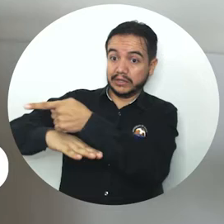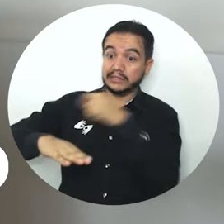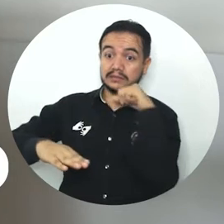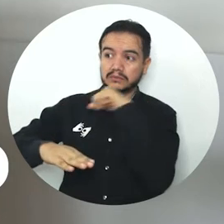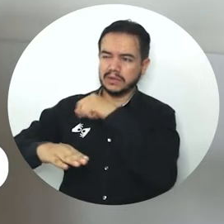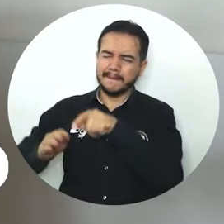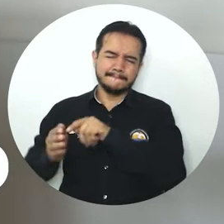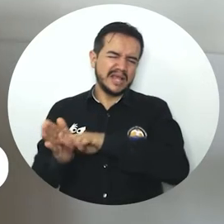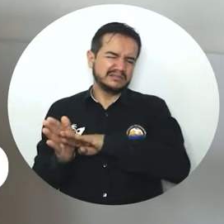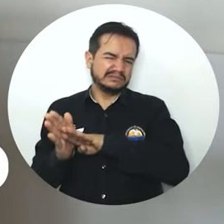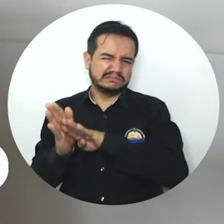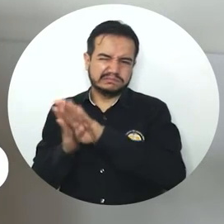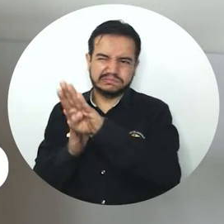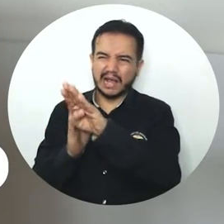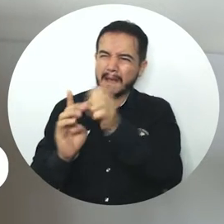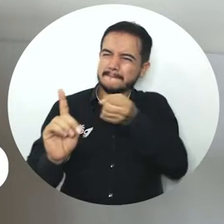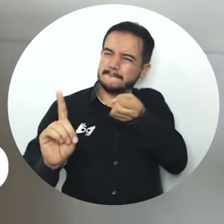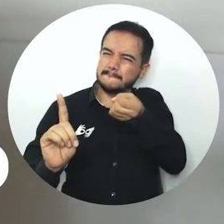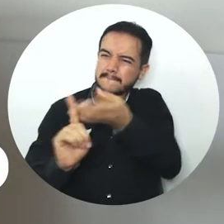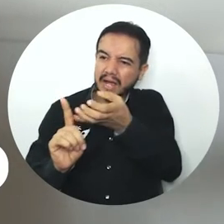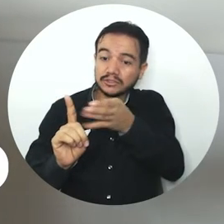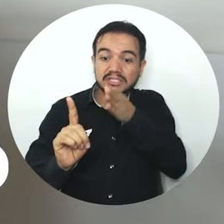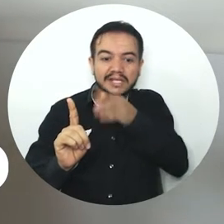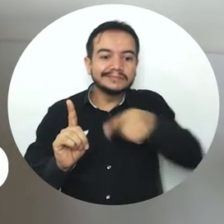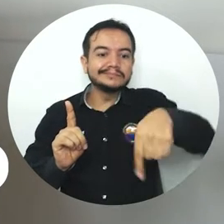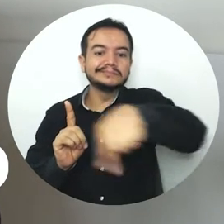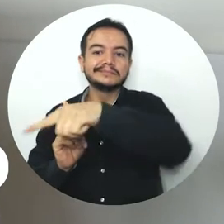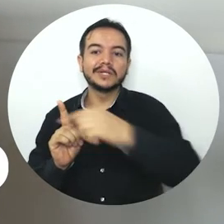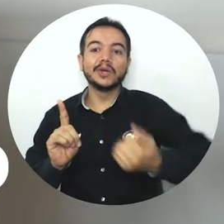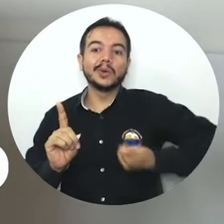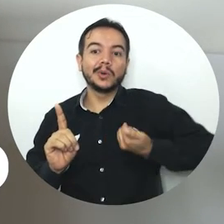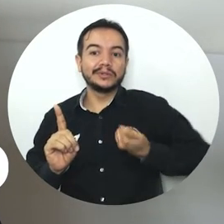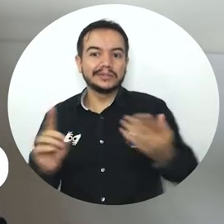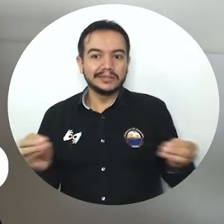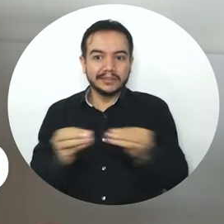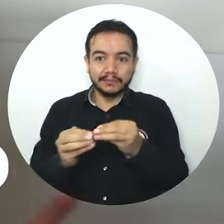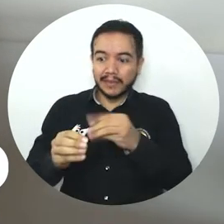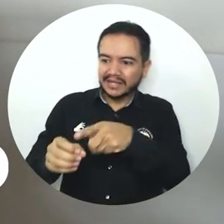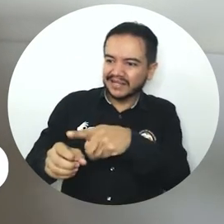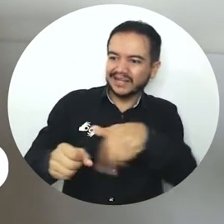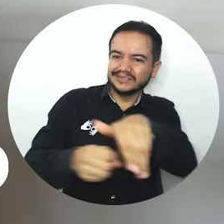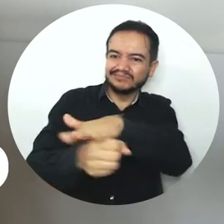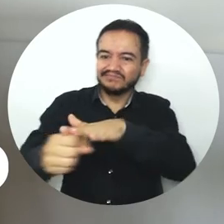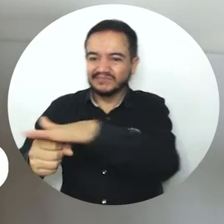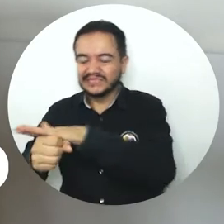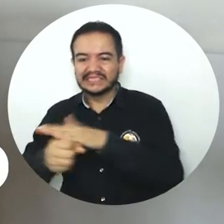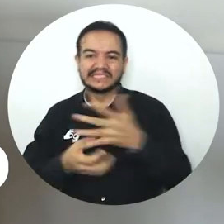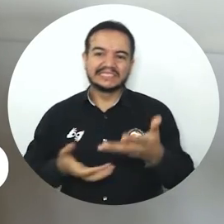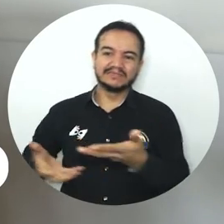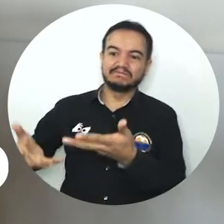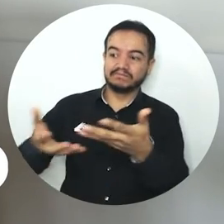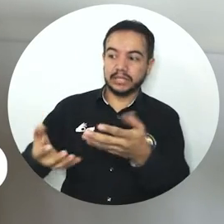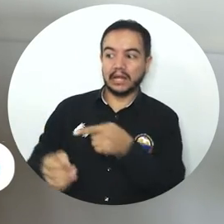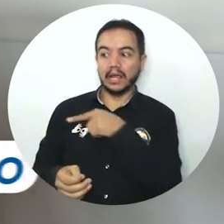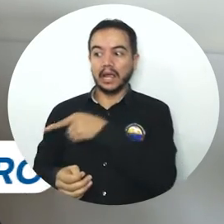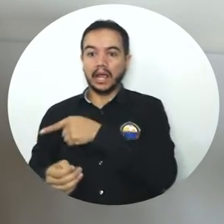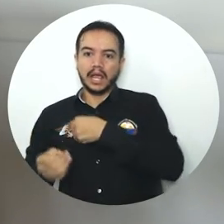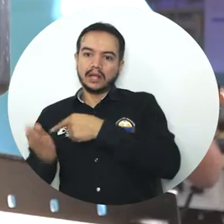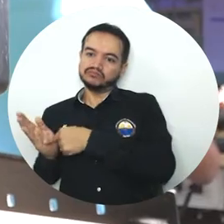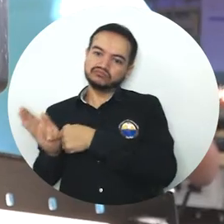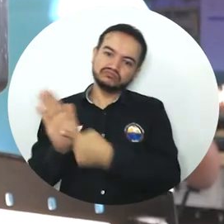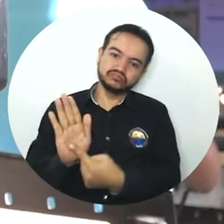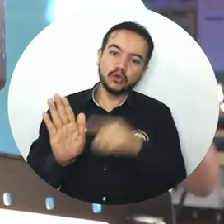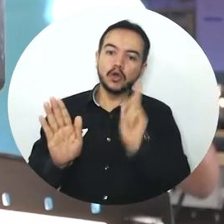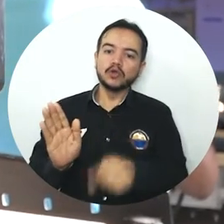de mucho impacto, de mucho impacto en la sociedad, sobre todo en los jóvenes y también de las necesidades de las comunidades porque a través de sus proyectos de